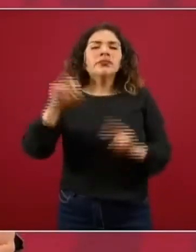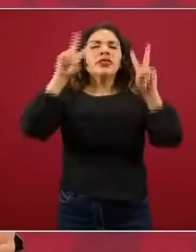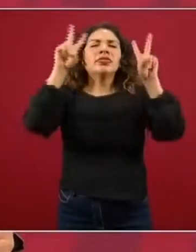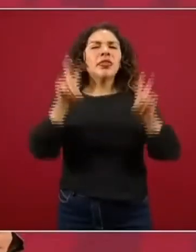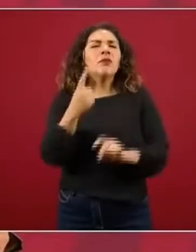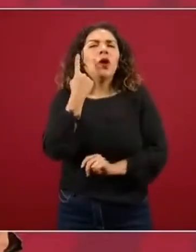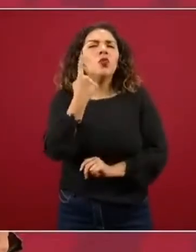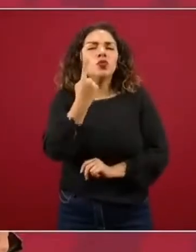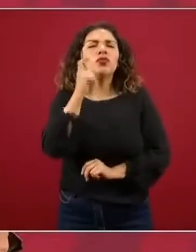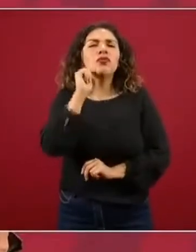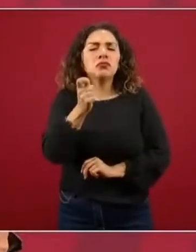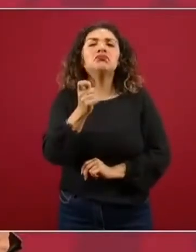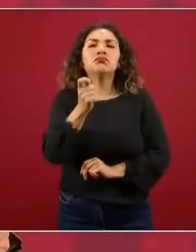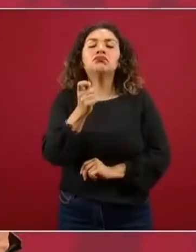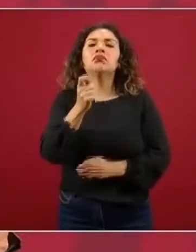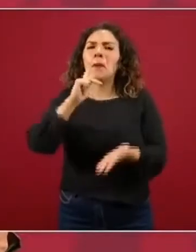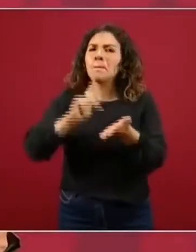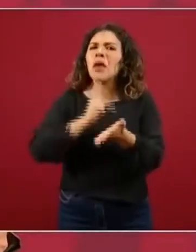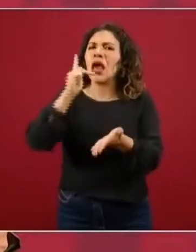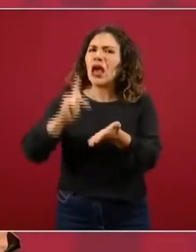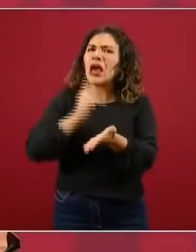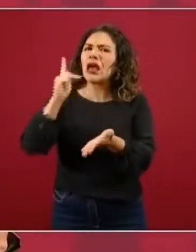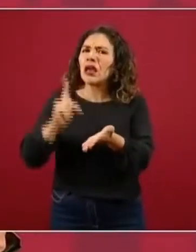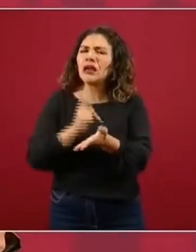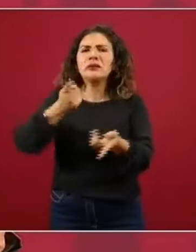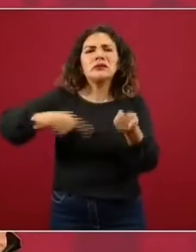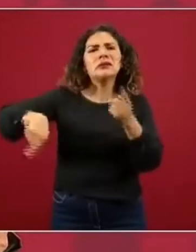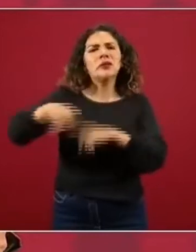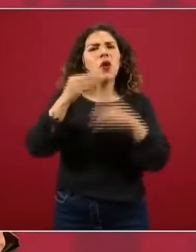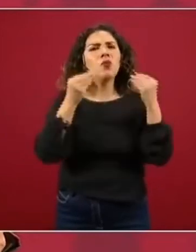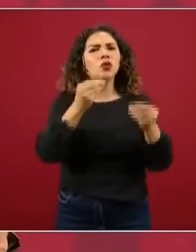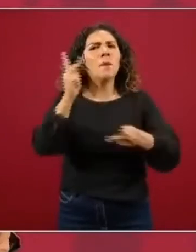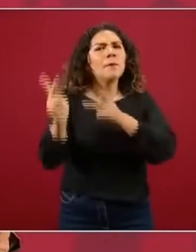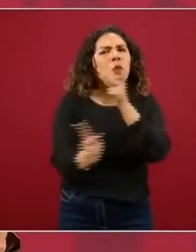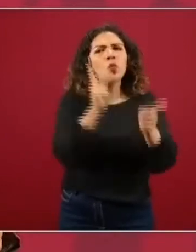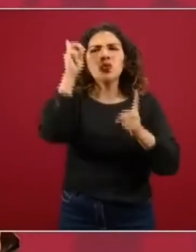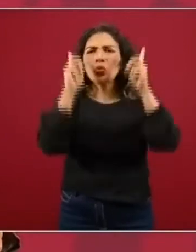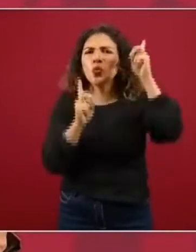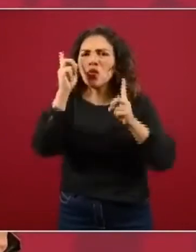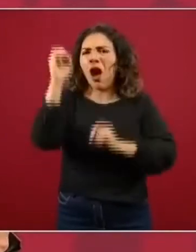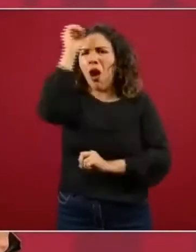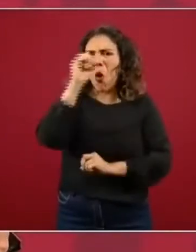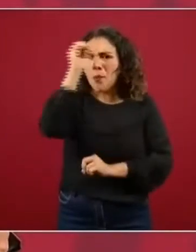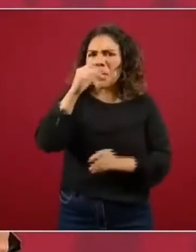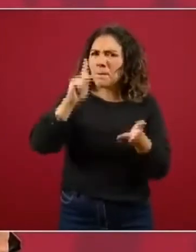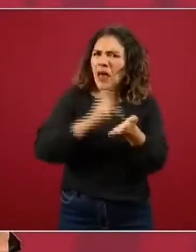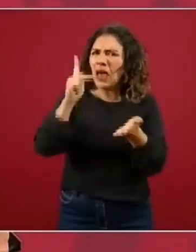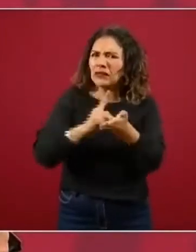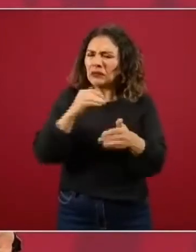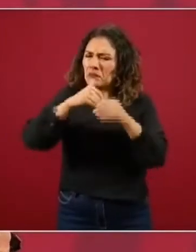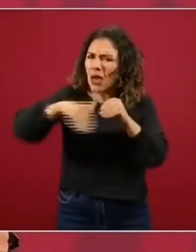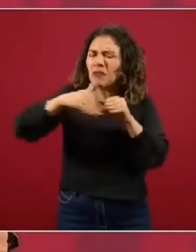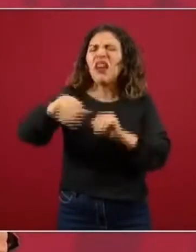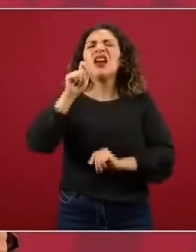tema que ha sido reiterado mucho en las preguntas, en los comentarios que hemos recibido,